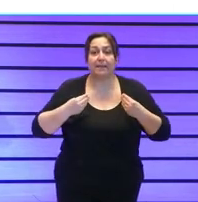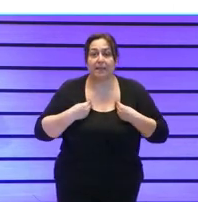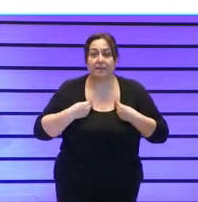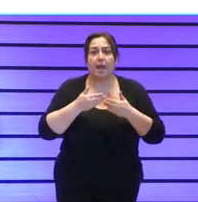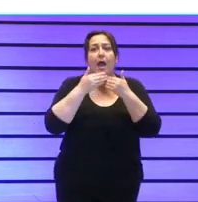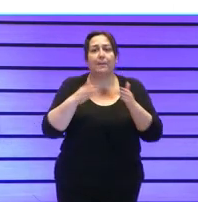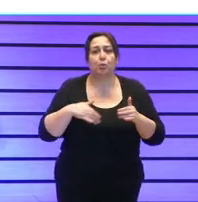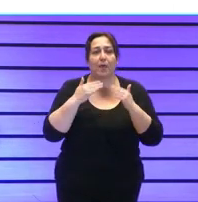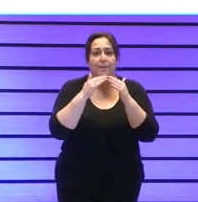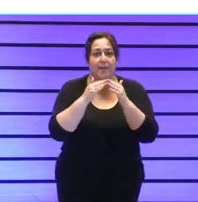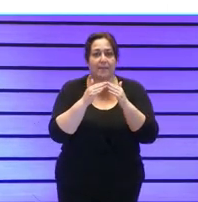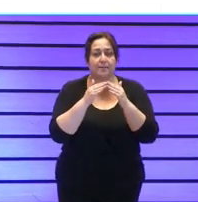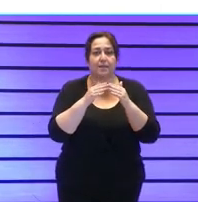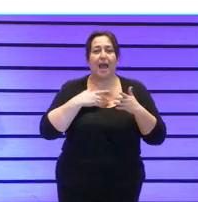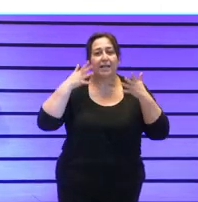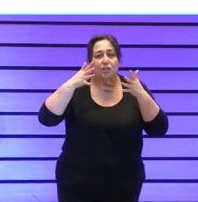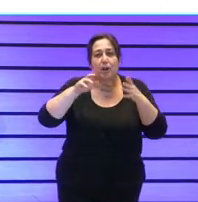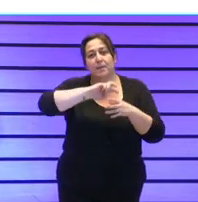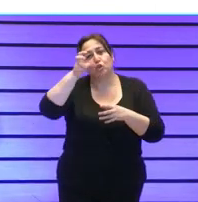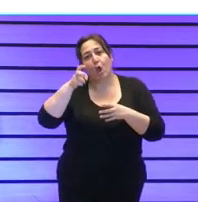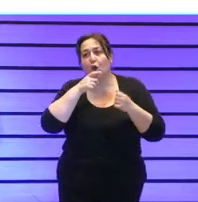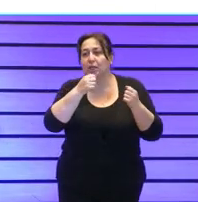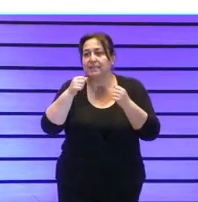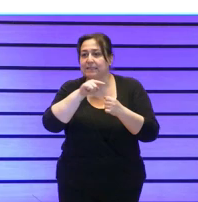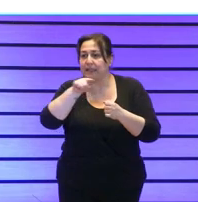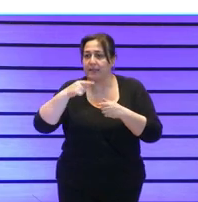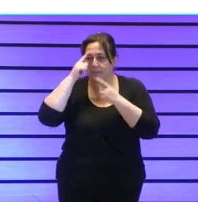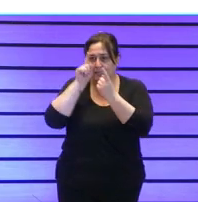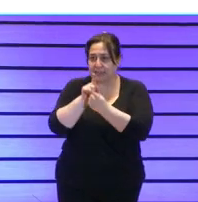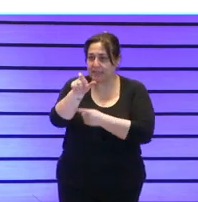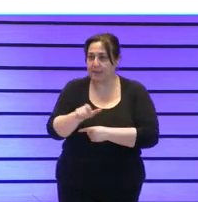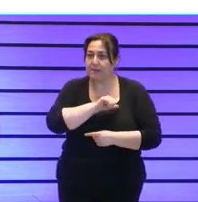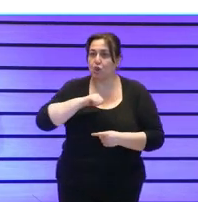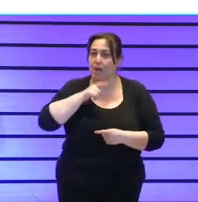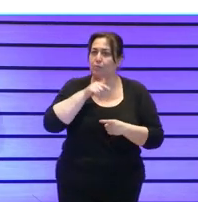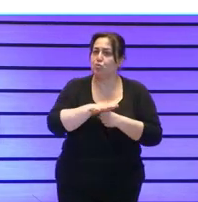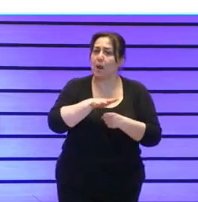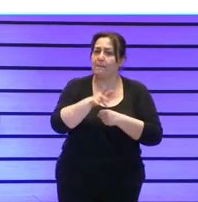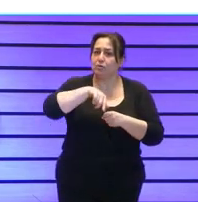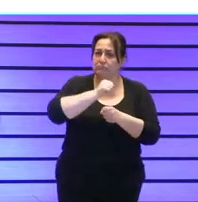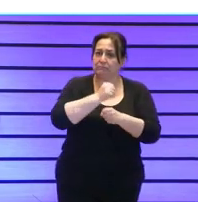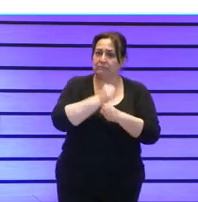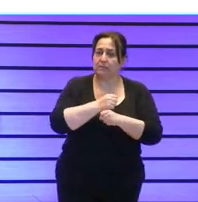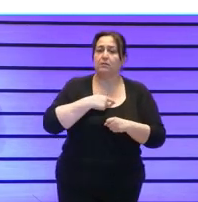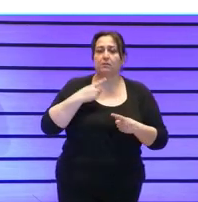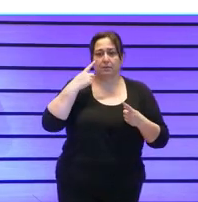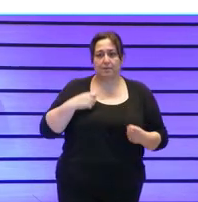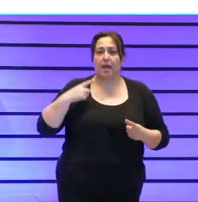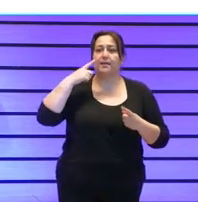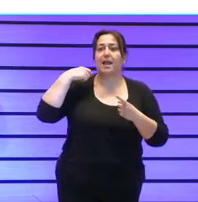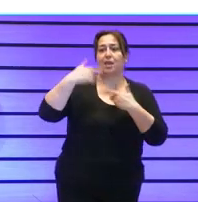apertura de viviendas con asesoramiento a otras entidades en asistencia personal porque es un ámbito que tenemos trabajado y en el que ya vamos teniendo